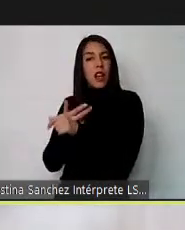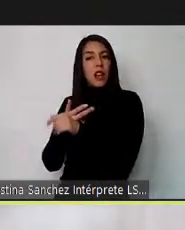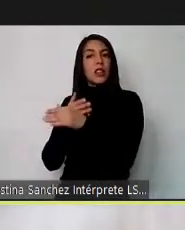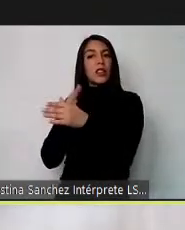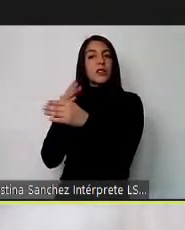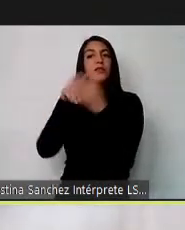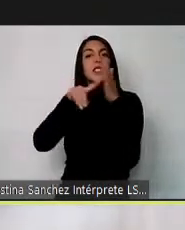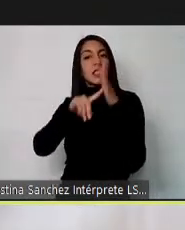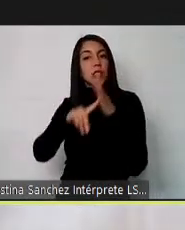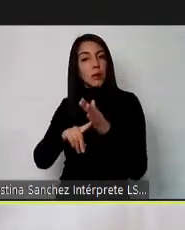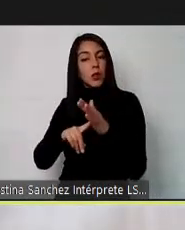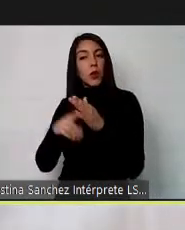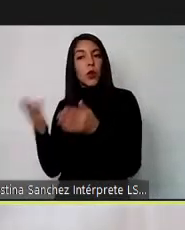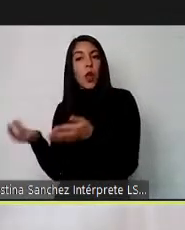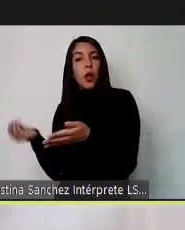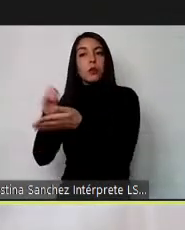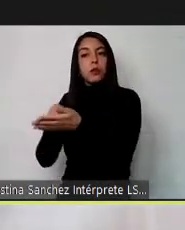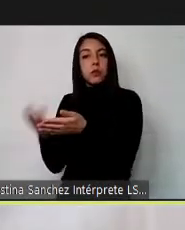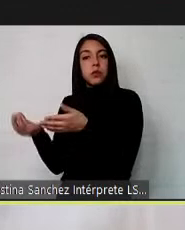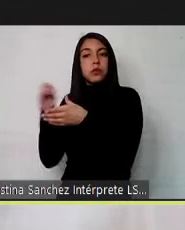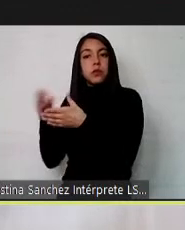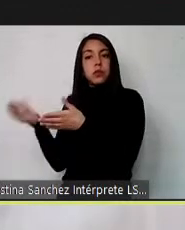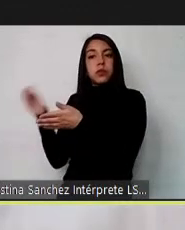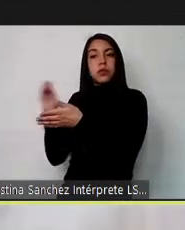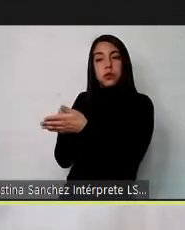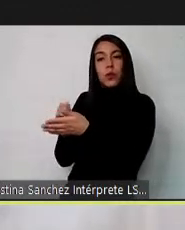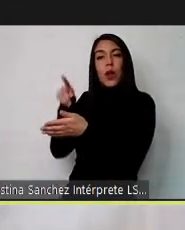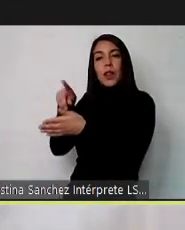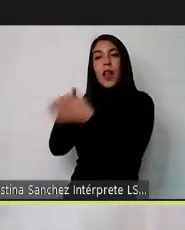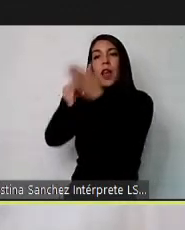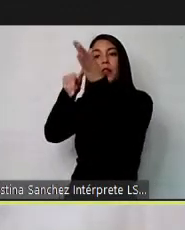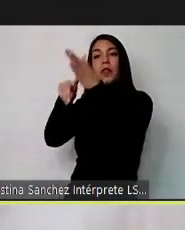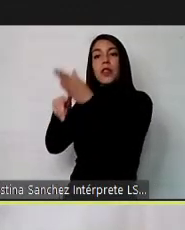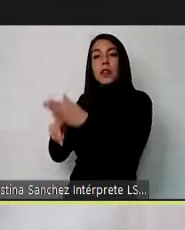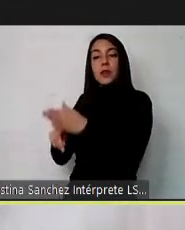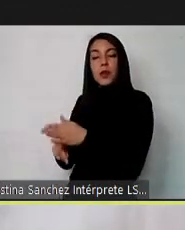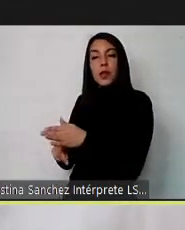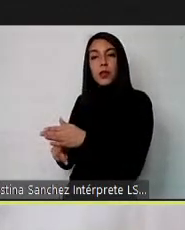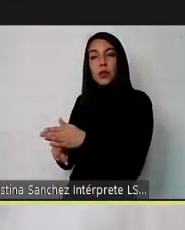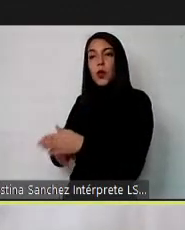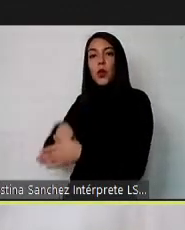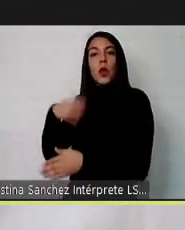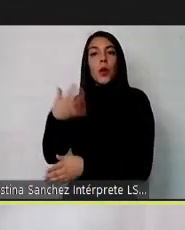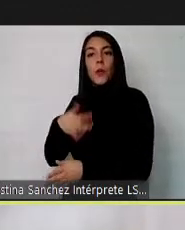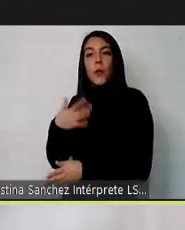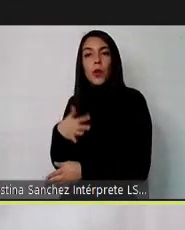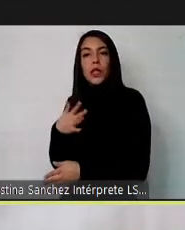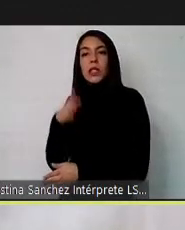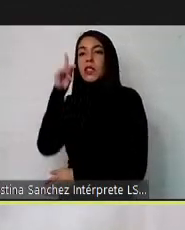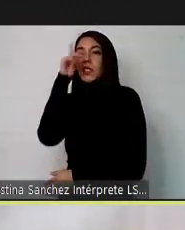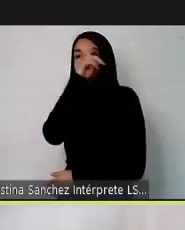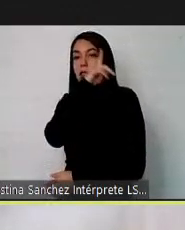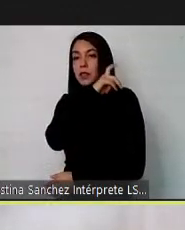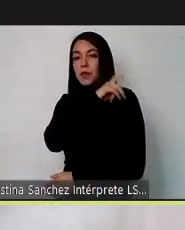suman pueden constituir en discriminación arbitraria muy significativa y bien compleja